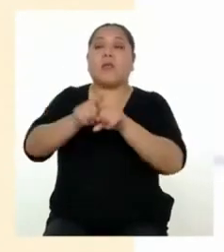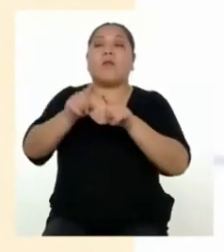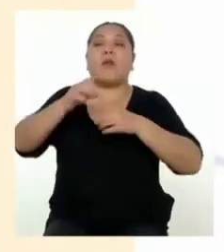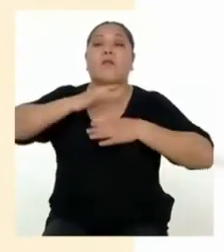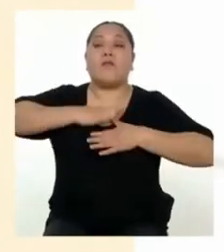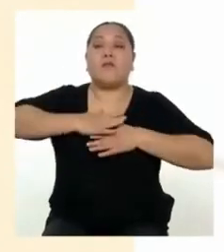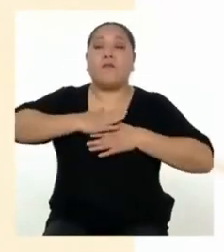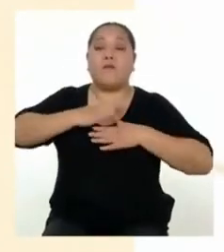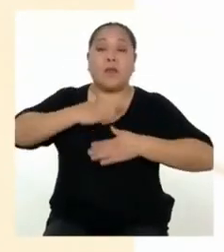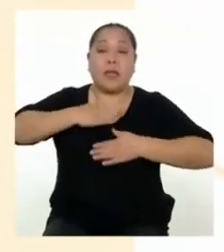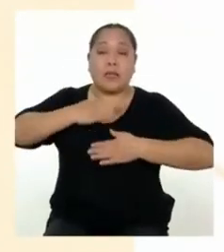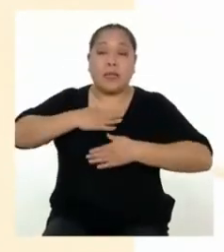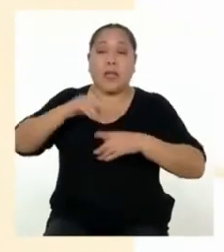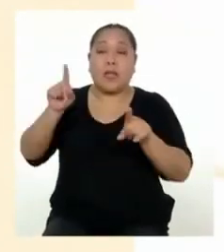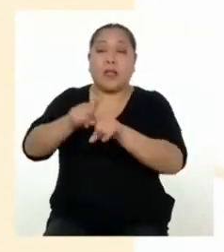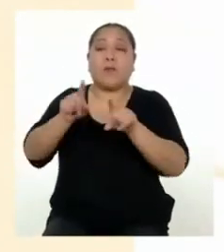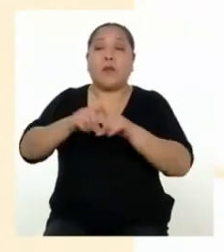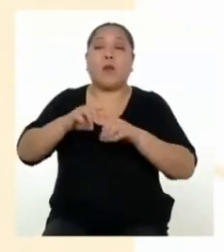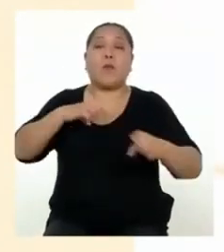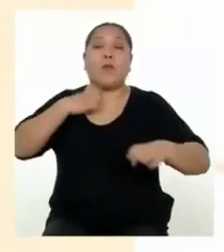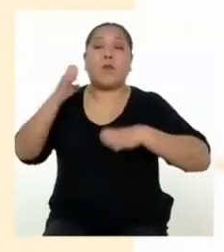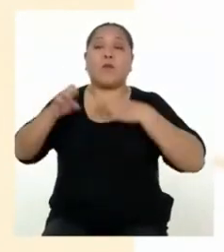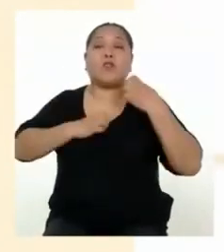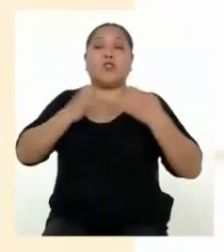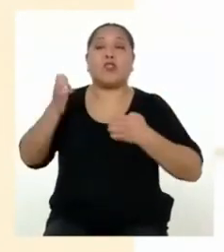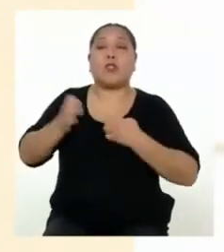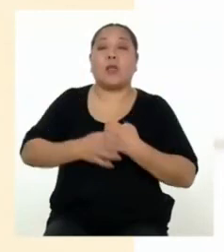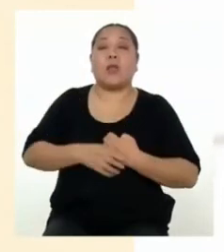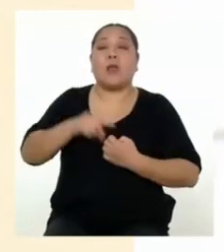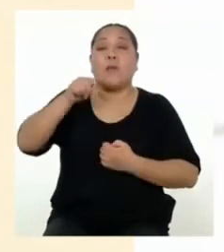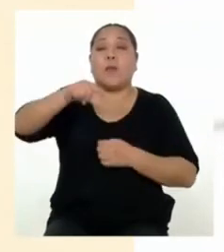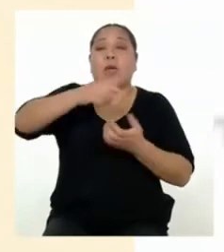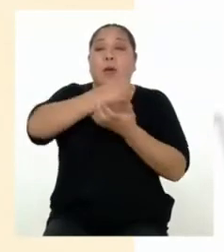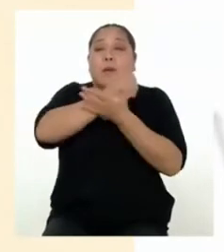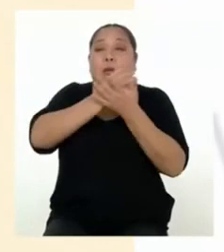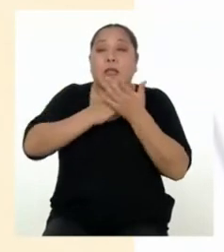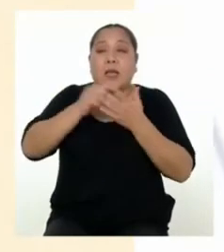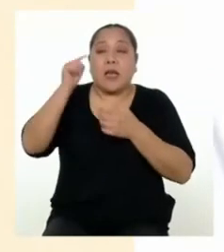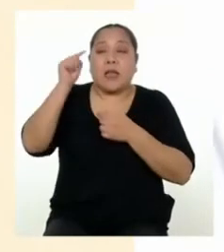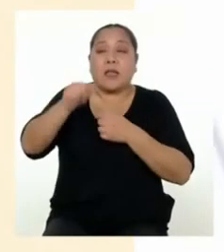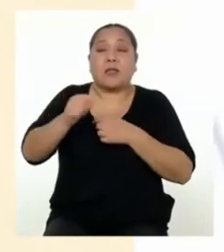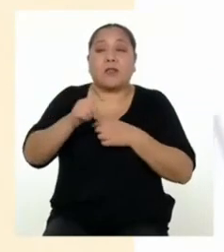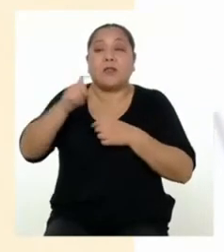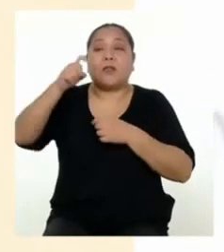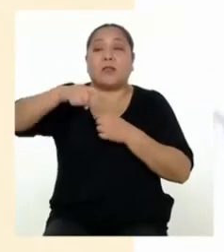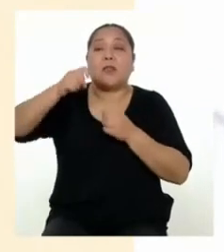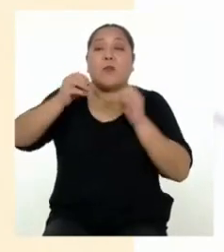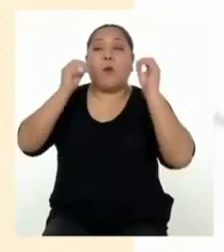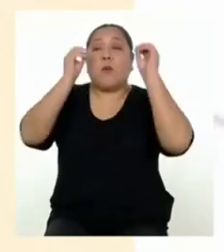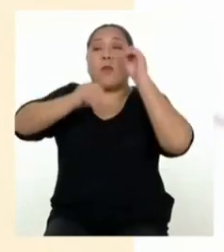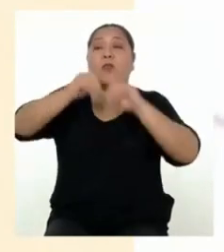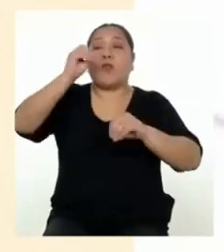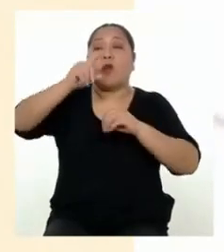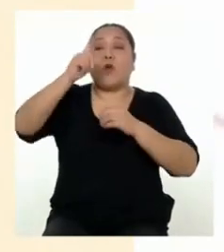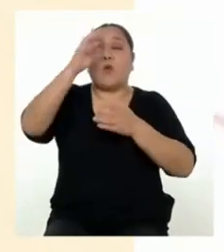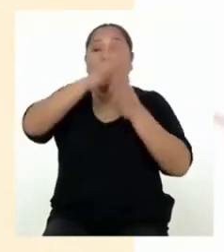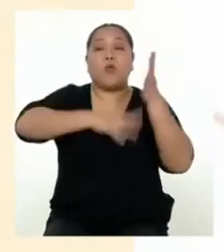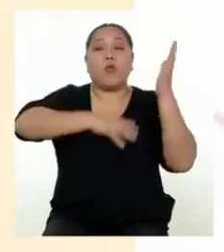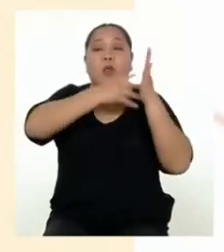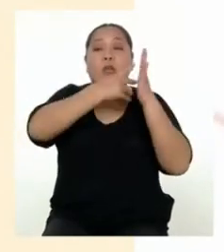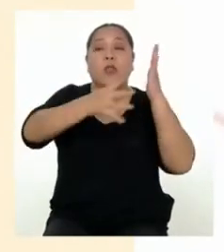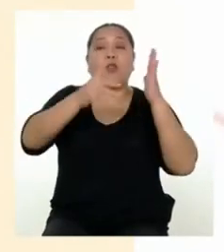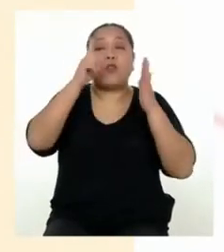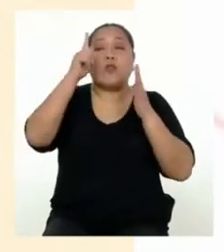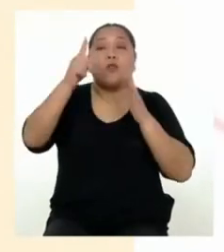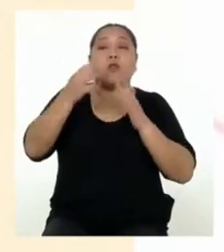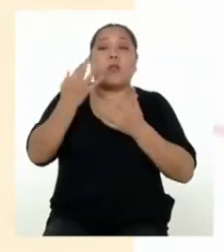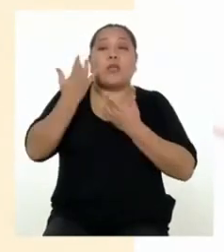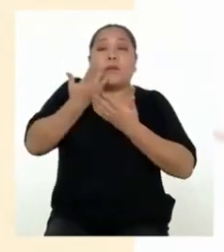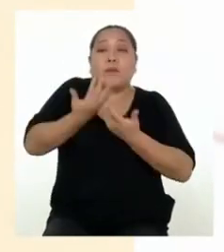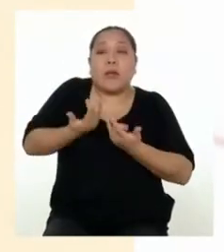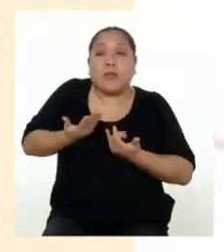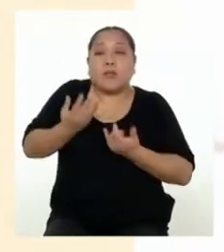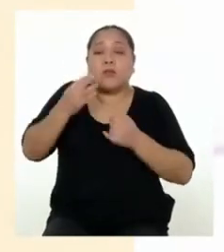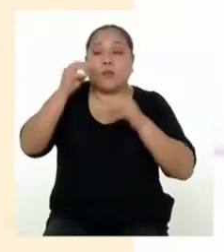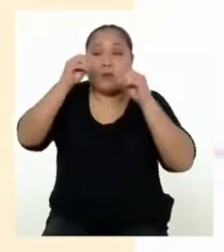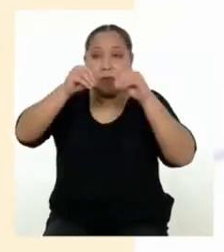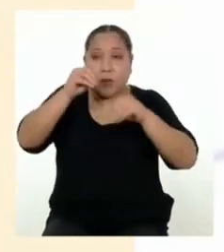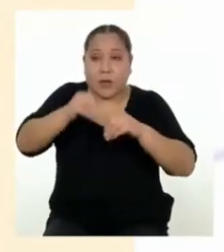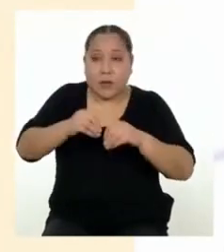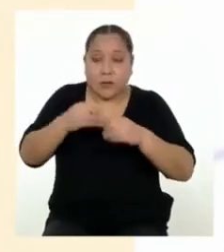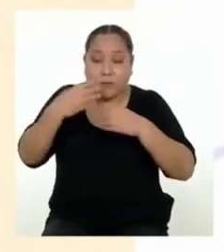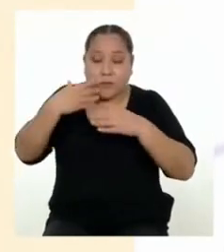física como emocionalmente. Para poner en práctica esto, podemos asignar un horario y un espacio físico para estas actividades,